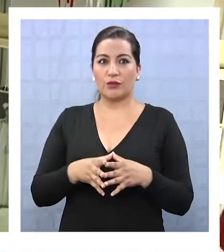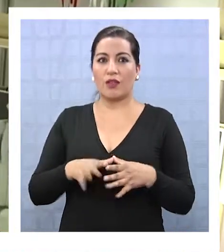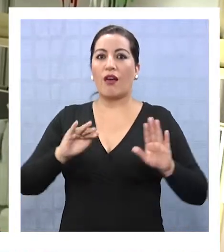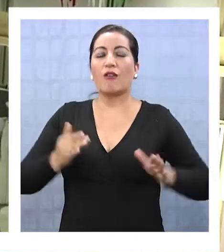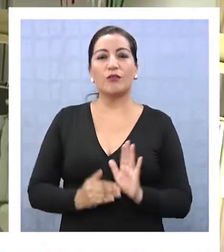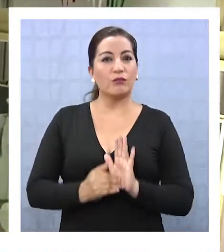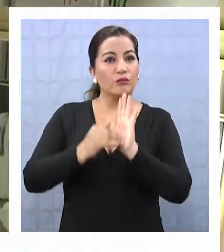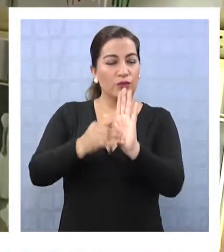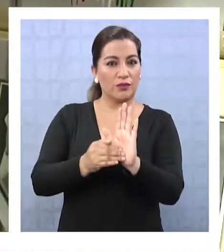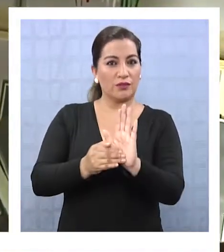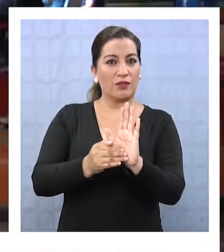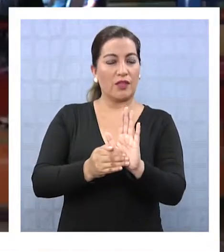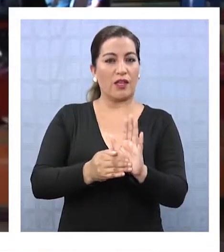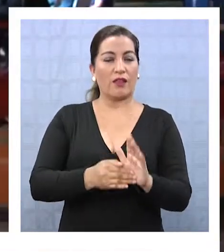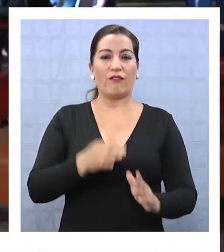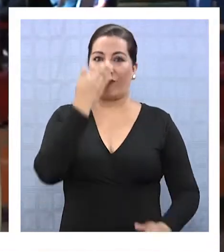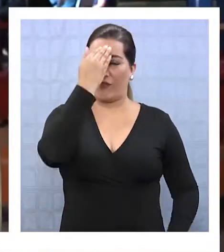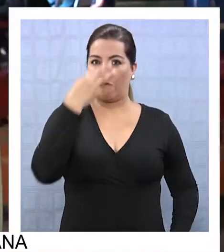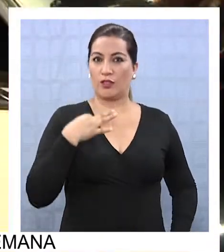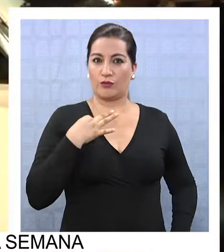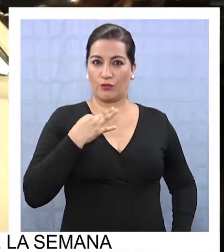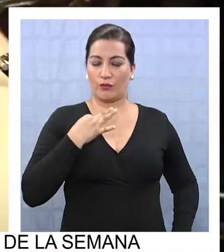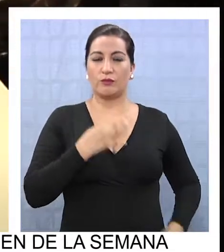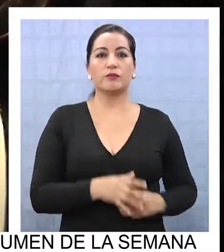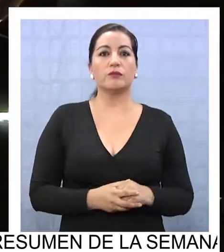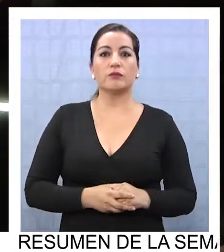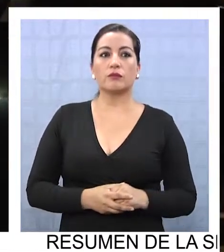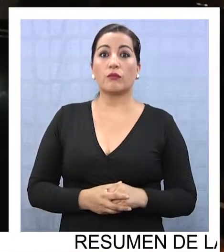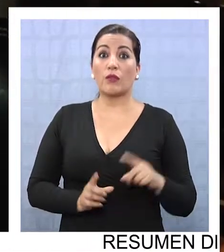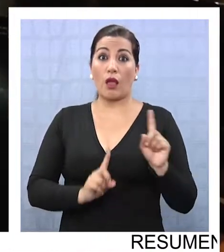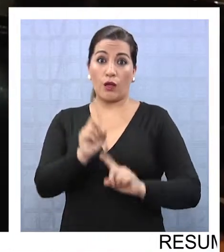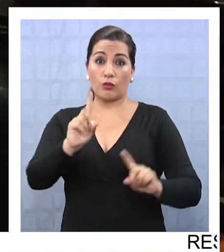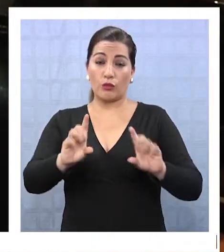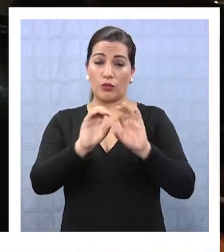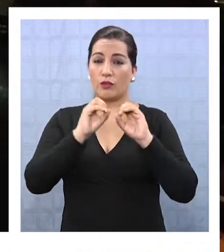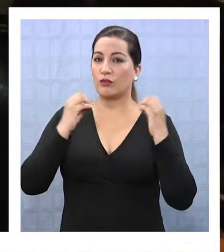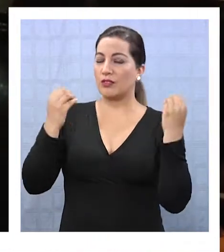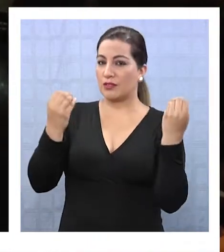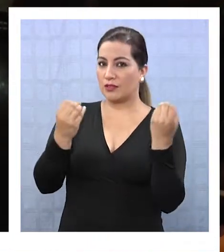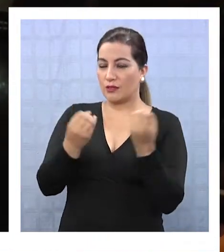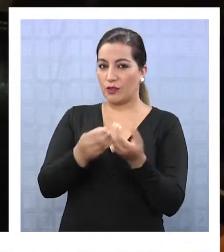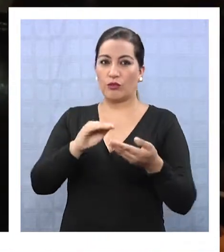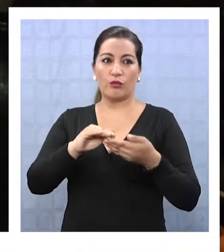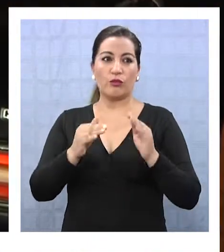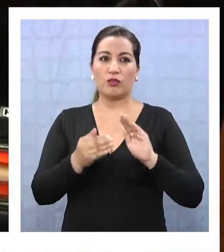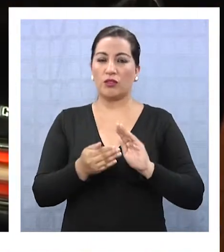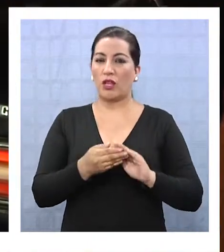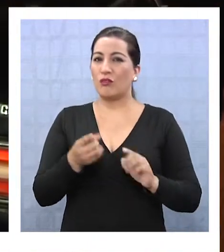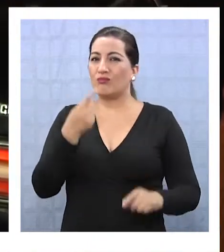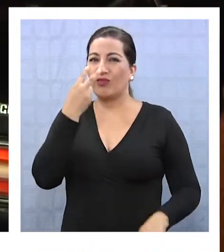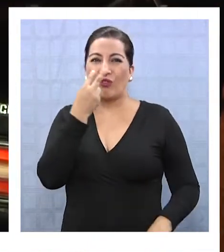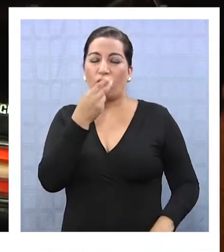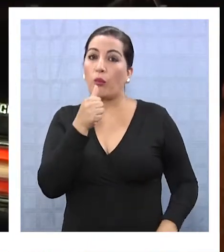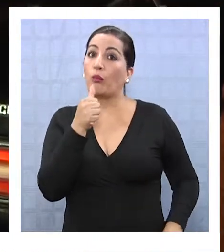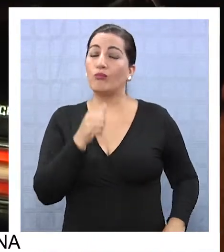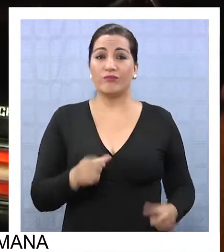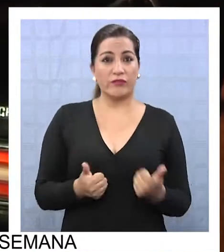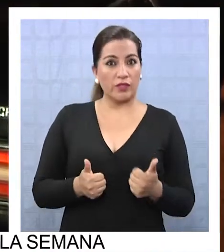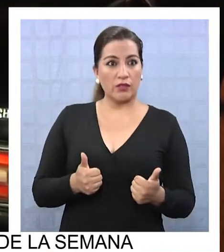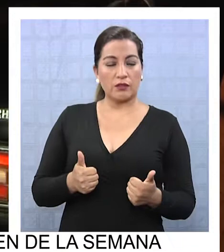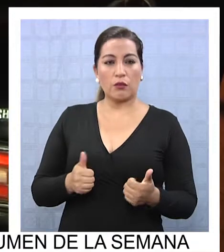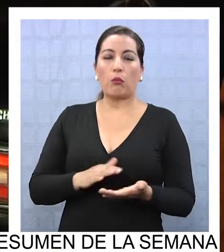visibiliza ante todos los ciudadanos. Algunas organizaciones comunitarias de escasa visibilidad pública,